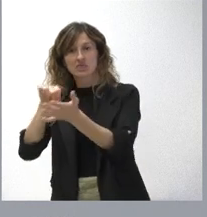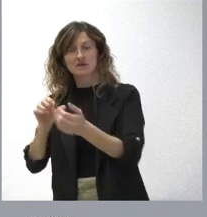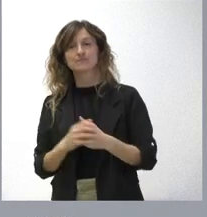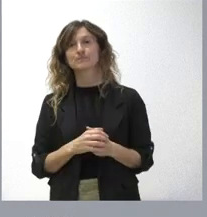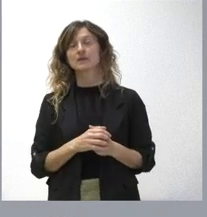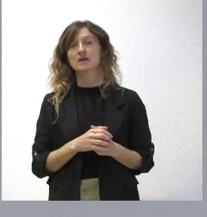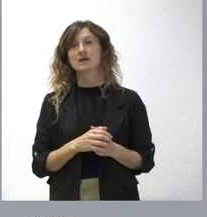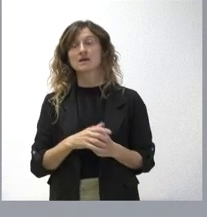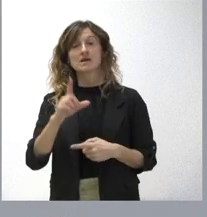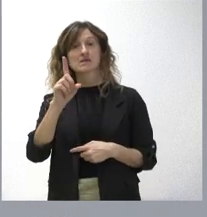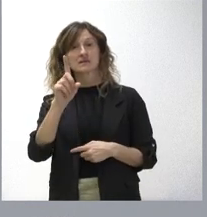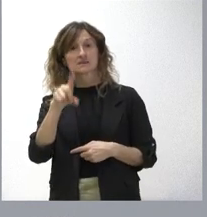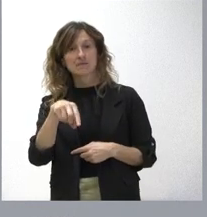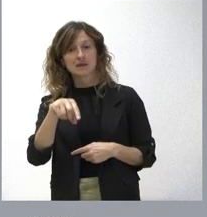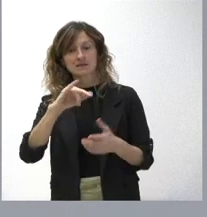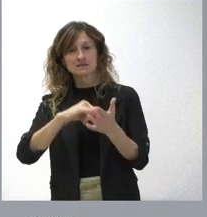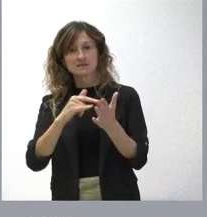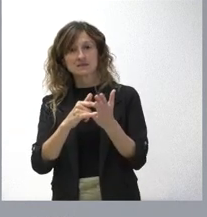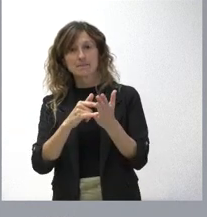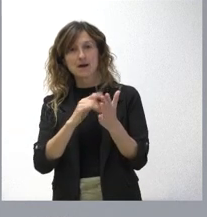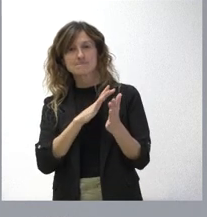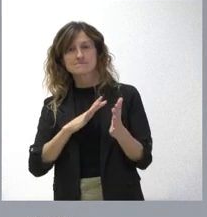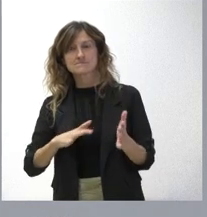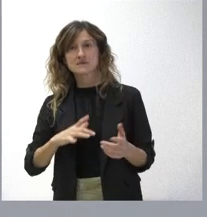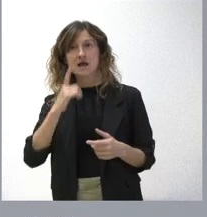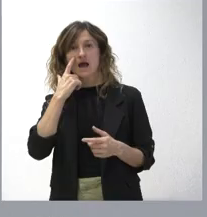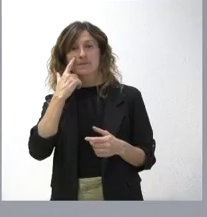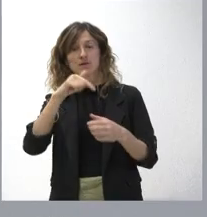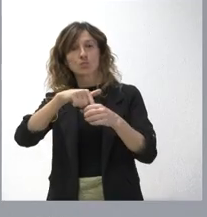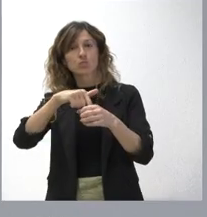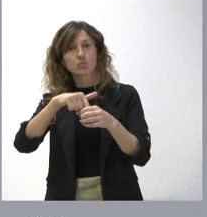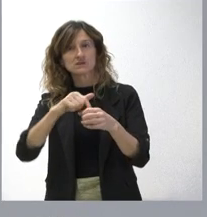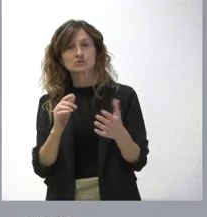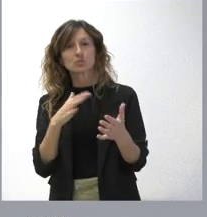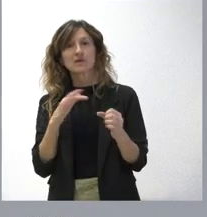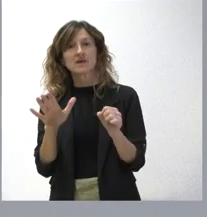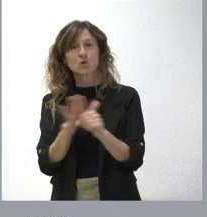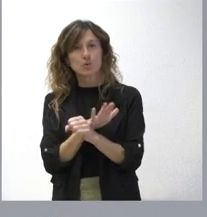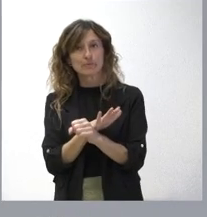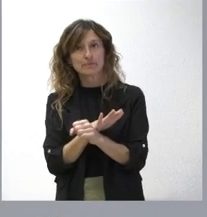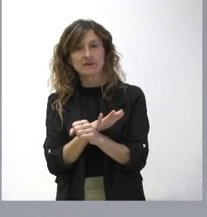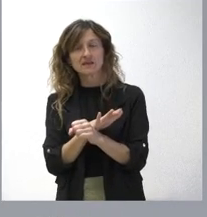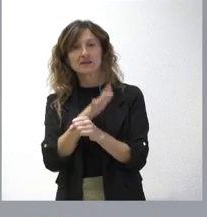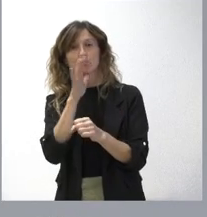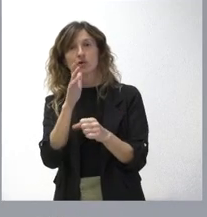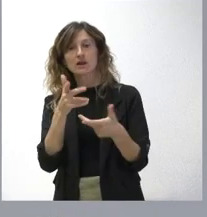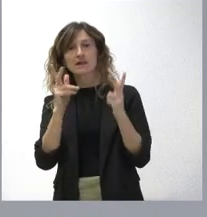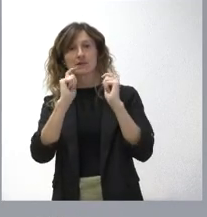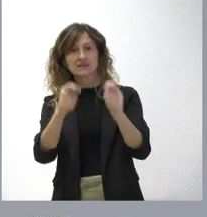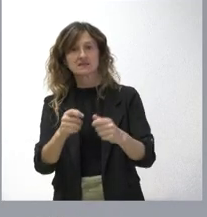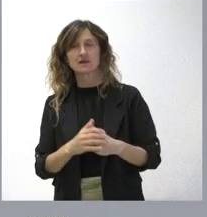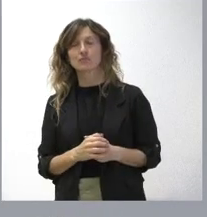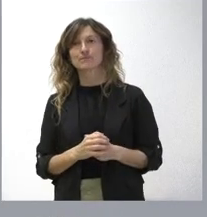como, también como sistema de provisión, qué puestos pueden cubrirse por libre designación,